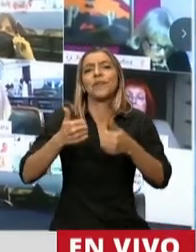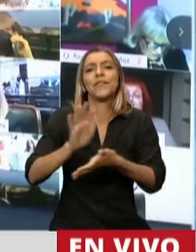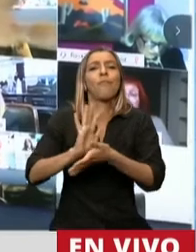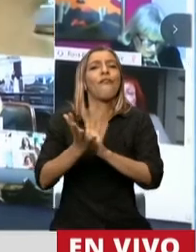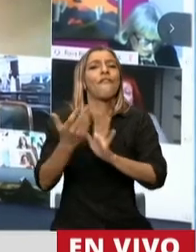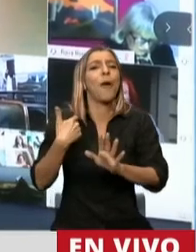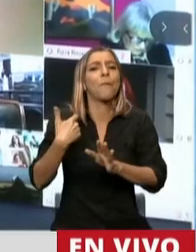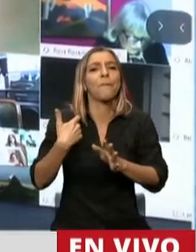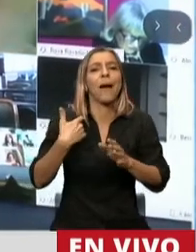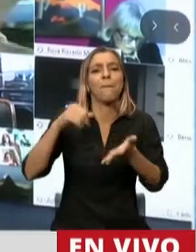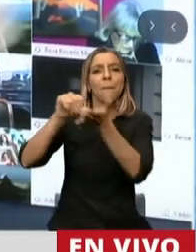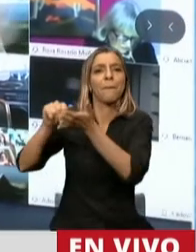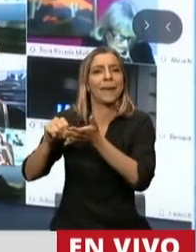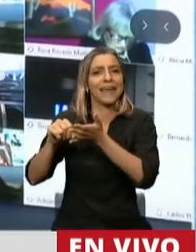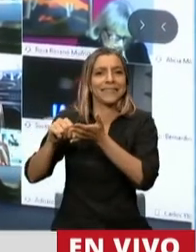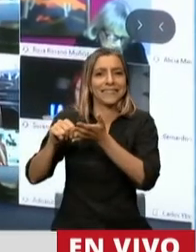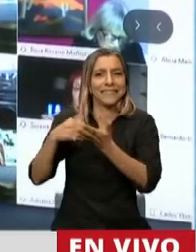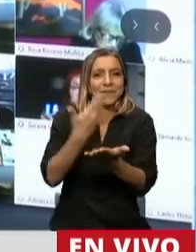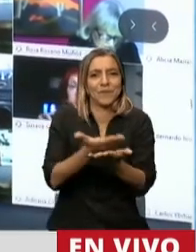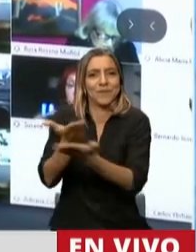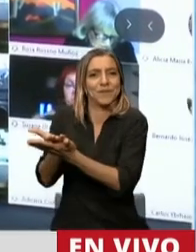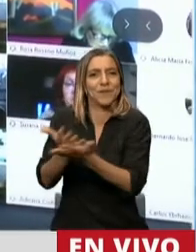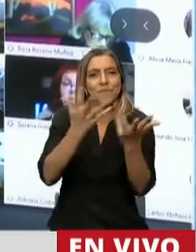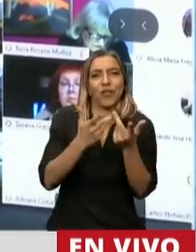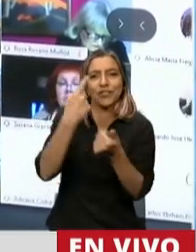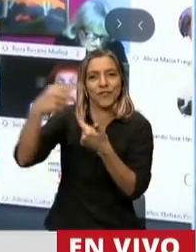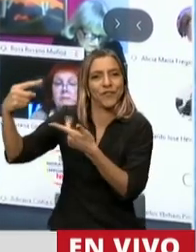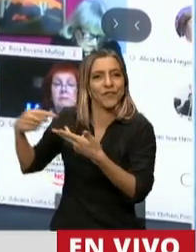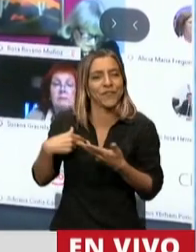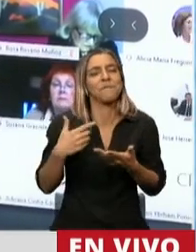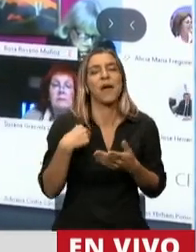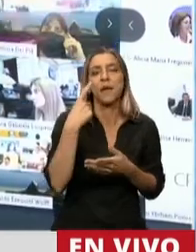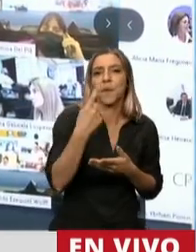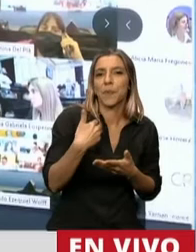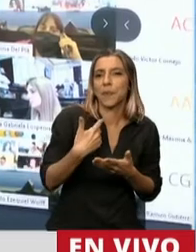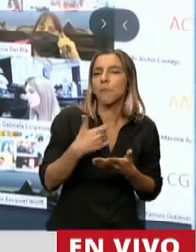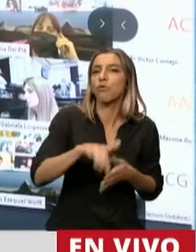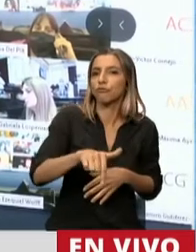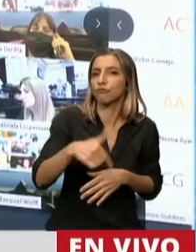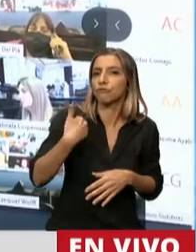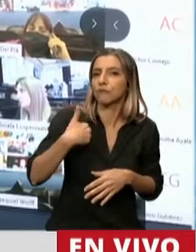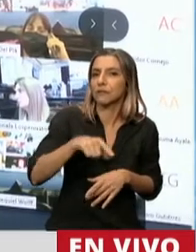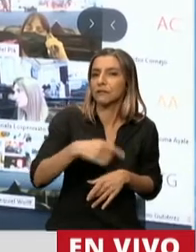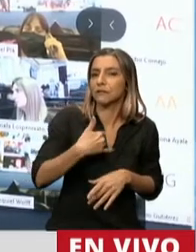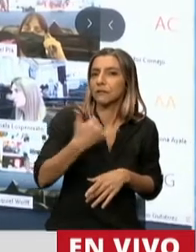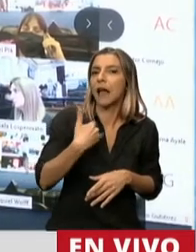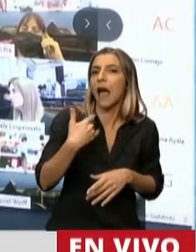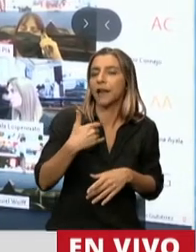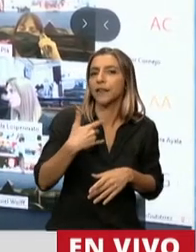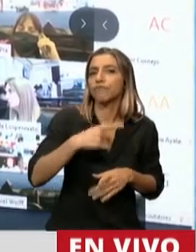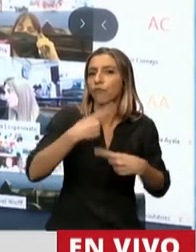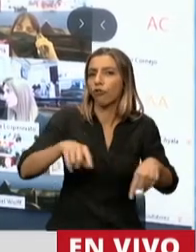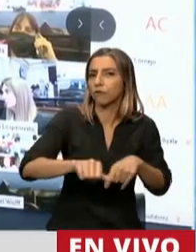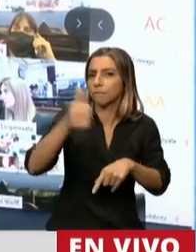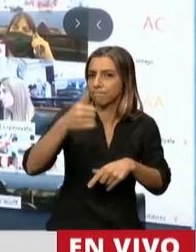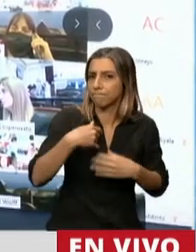desde un punto de vista geopolítico, nuestro país tiene ventajas comparativas muy importantes. Entre ellas,